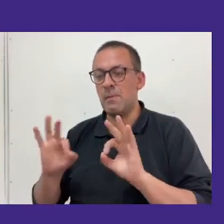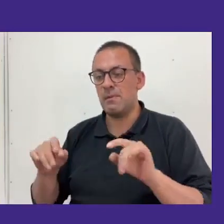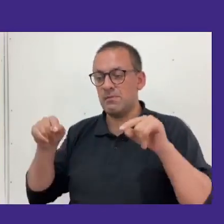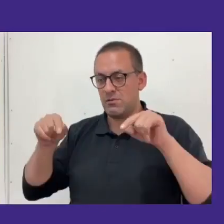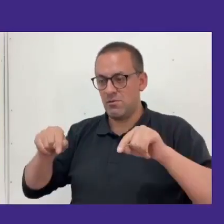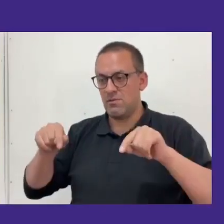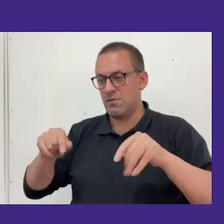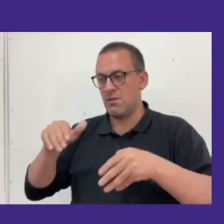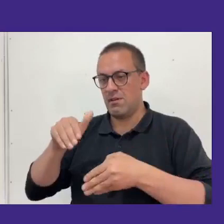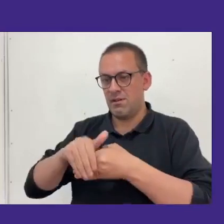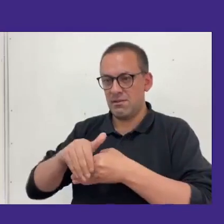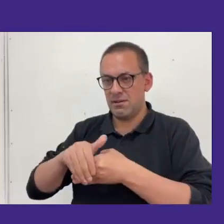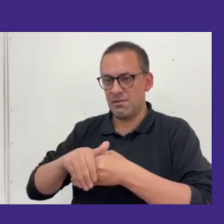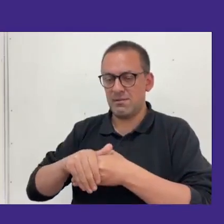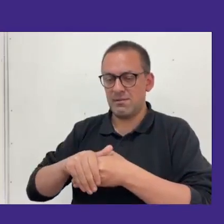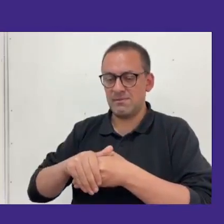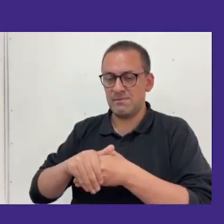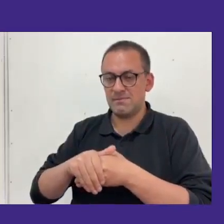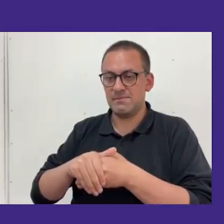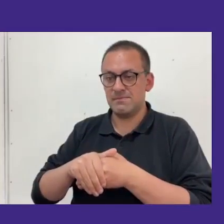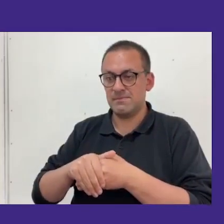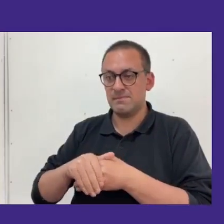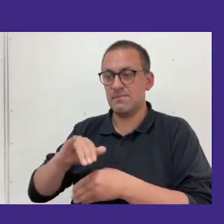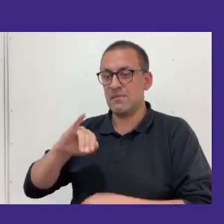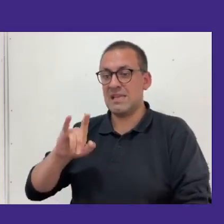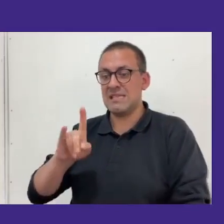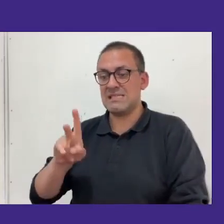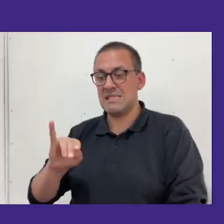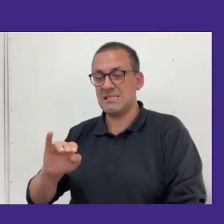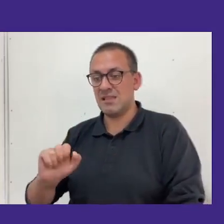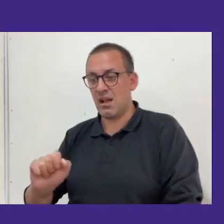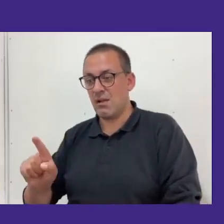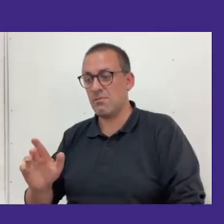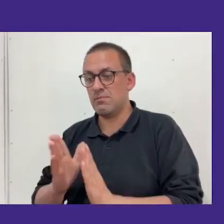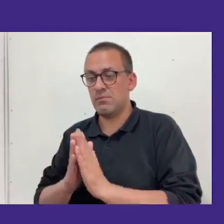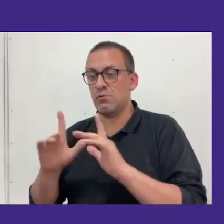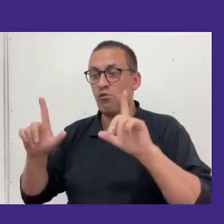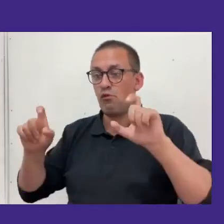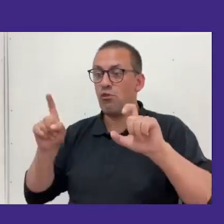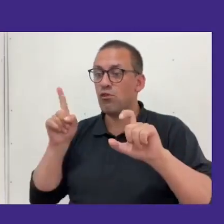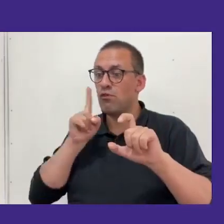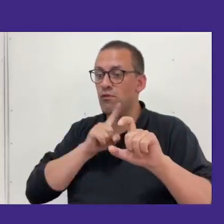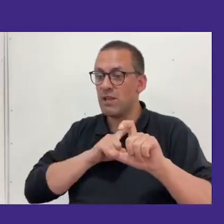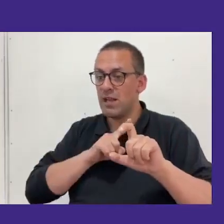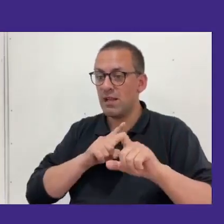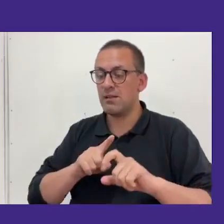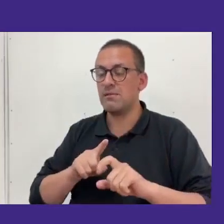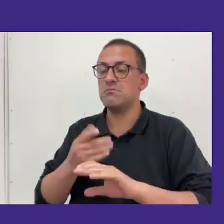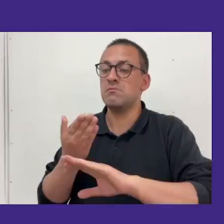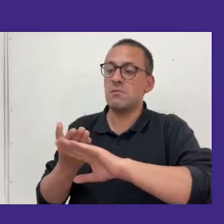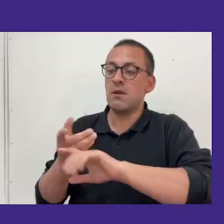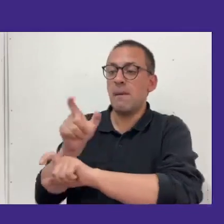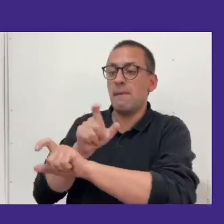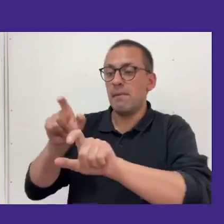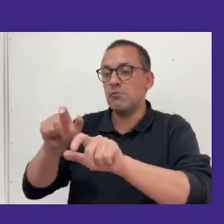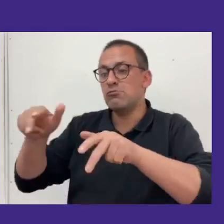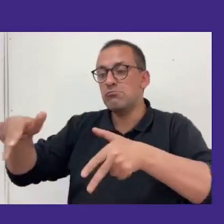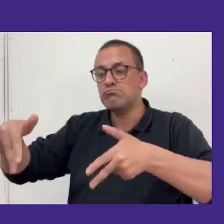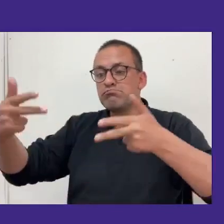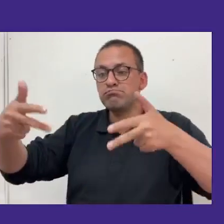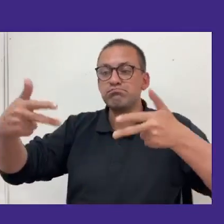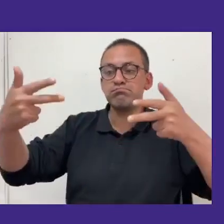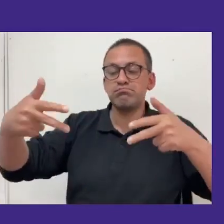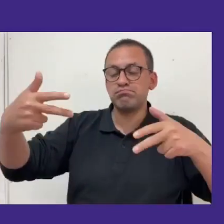esta y Jessy ¿quieres sacar la foto oficial final? sí invitar a los participantes que puedan